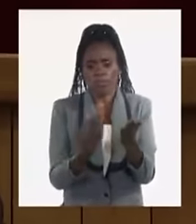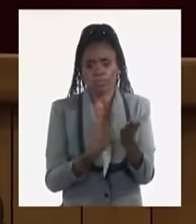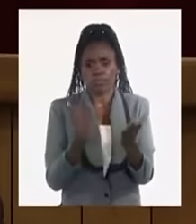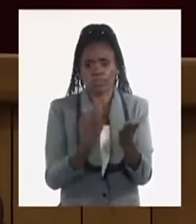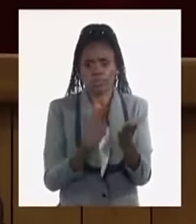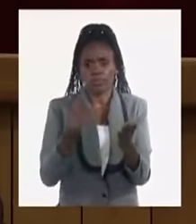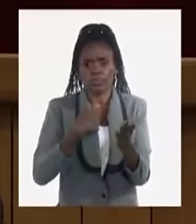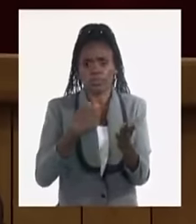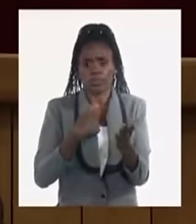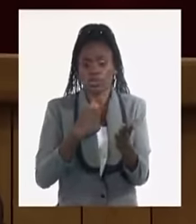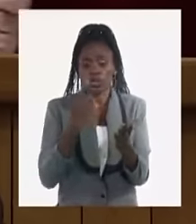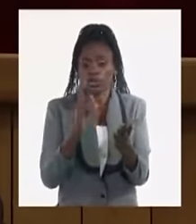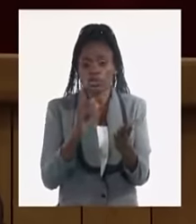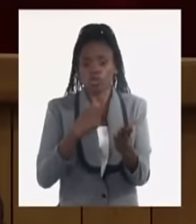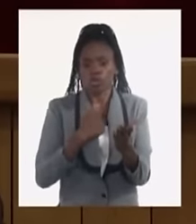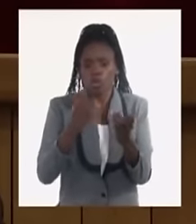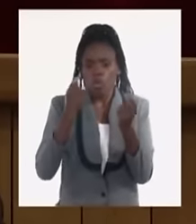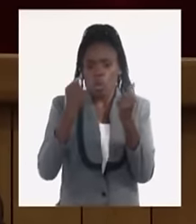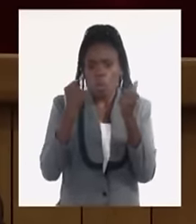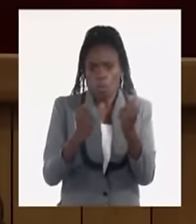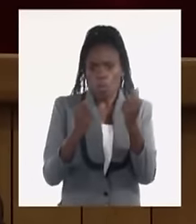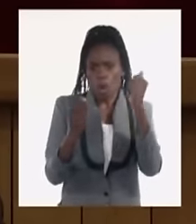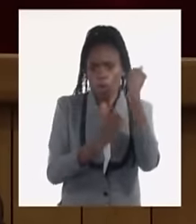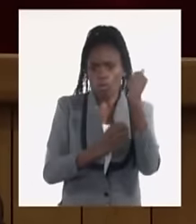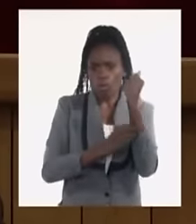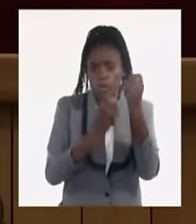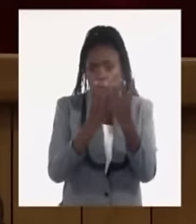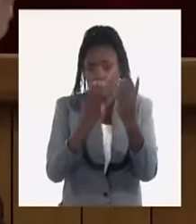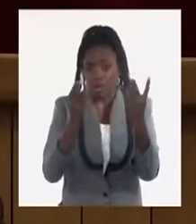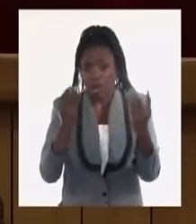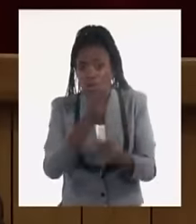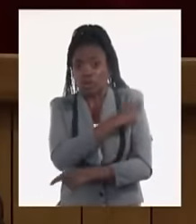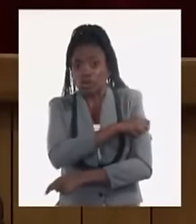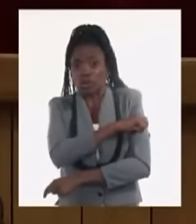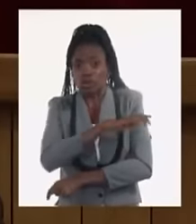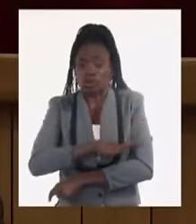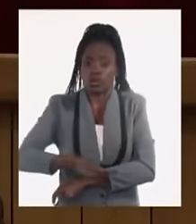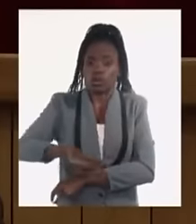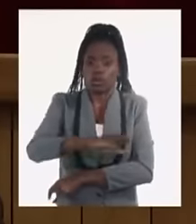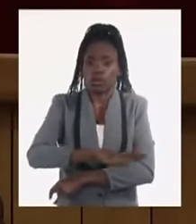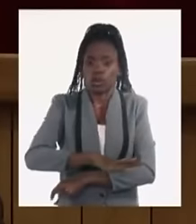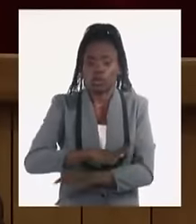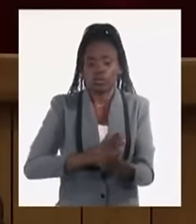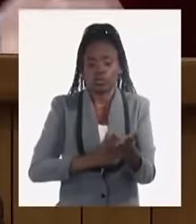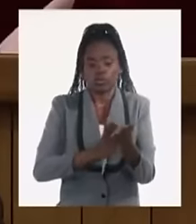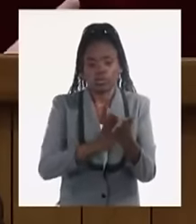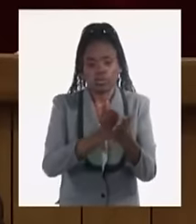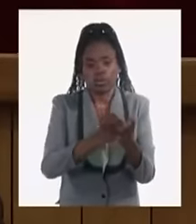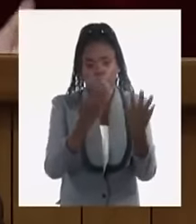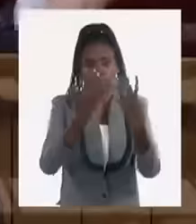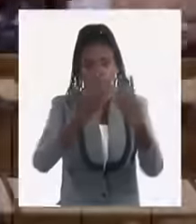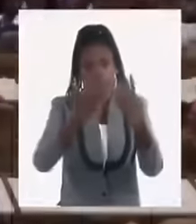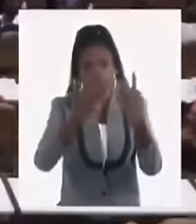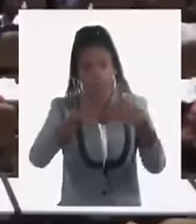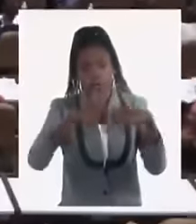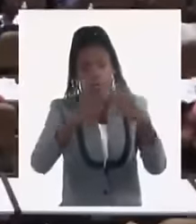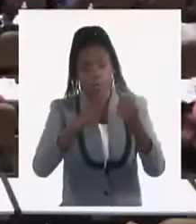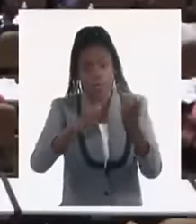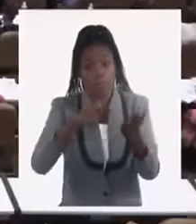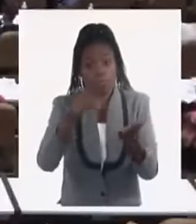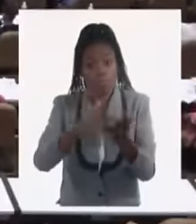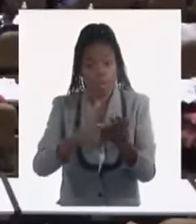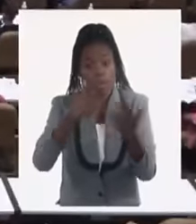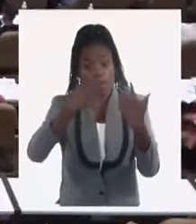lo exigente que tenemos que ser con esa tierra que es del pueblo y conducir esas producciones y pagarle también a esos